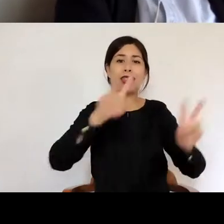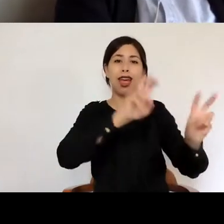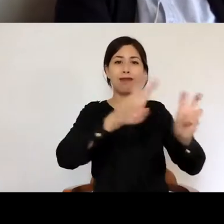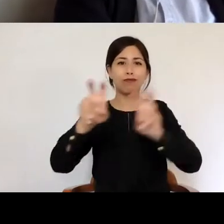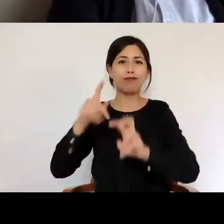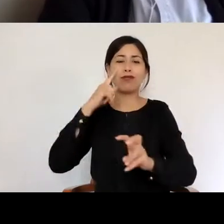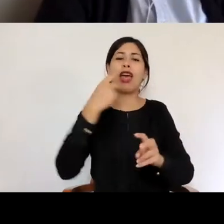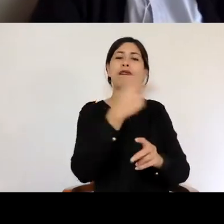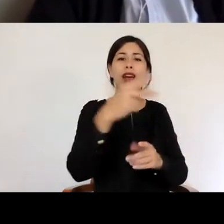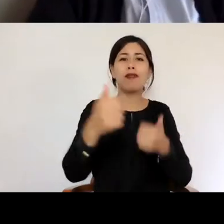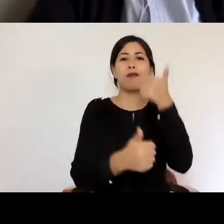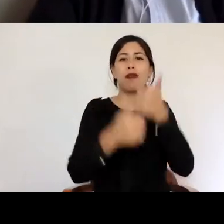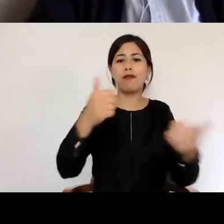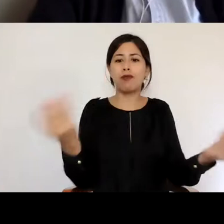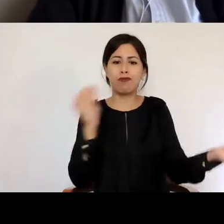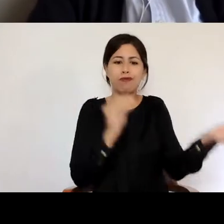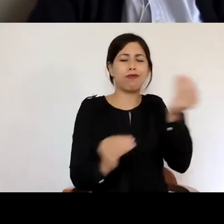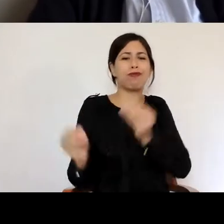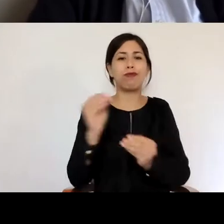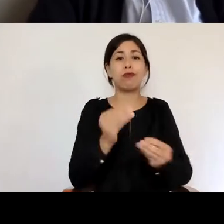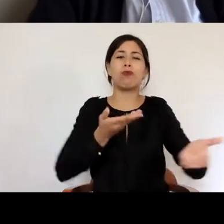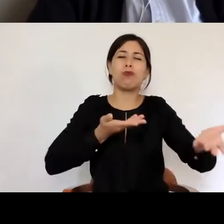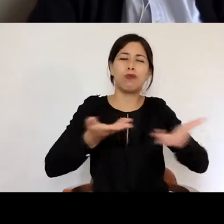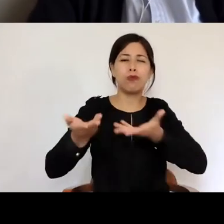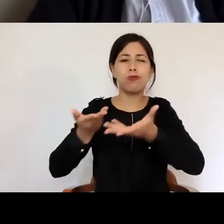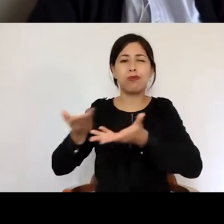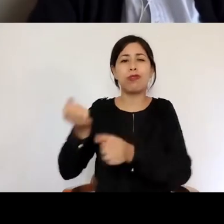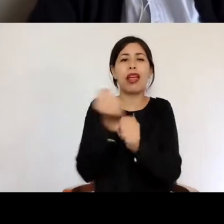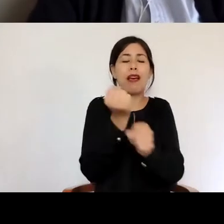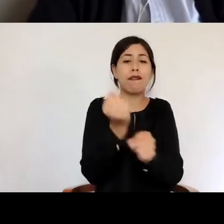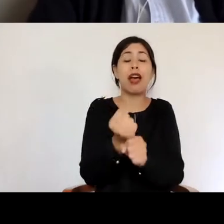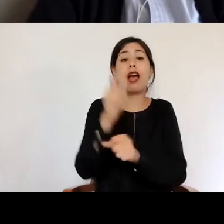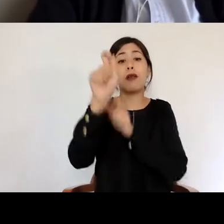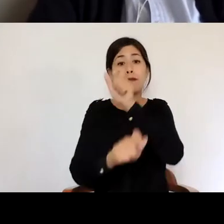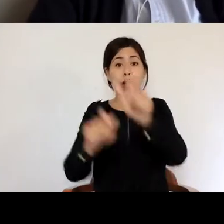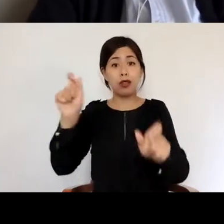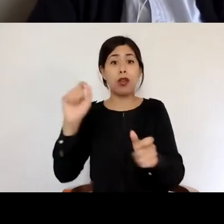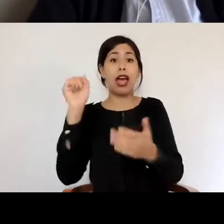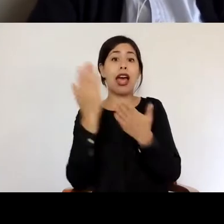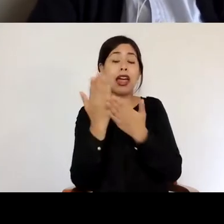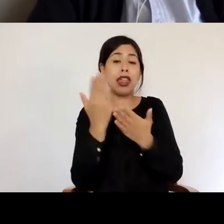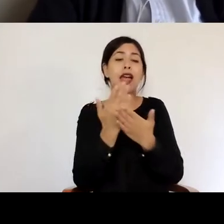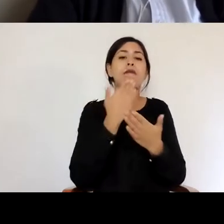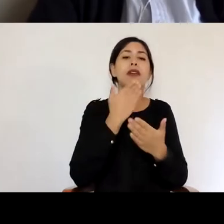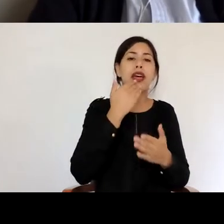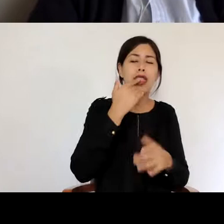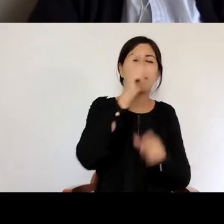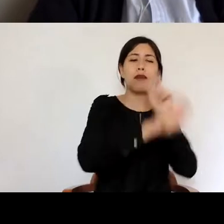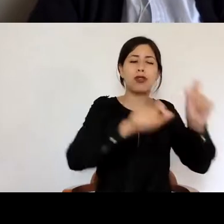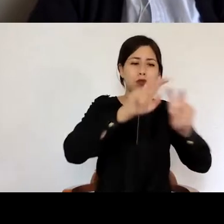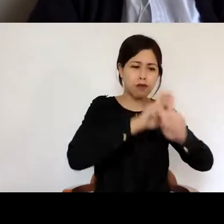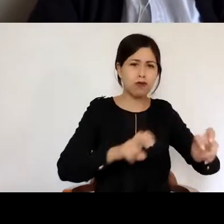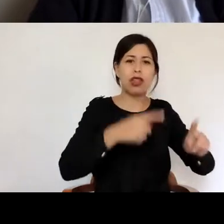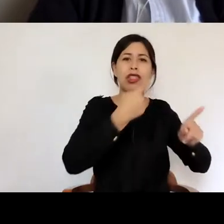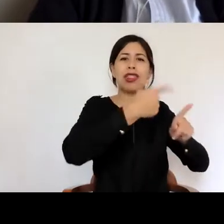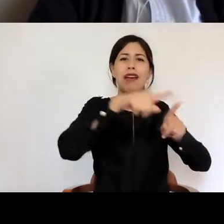incentiva año a año el trabajo colaborativo entre académicos, investigadores de distintas unidades académicas y áreas de estudio.